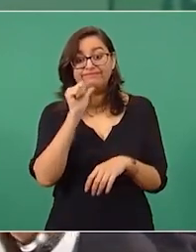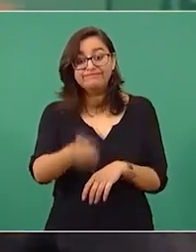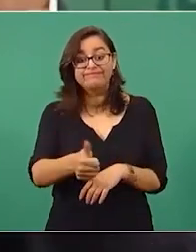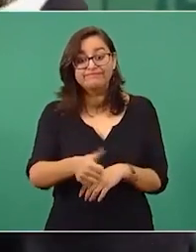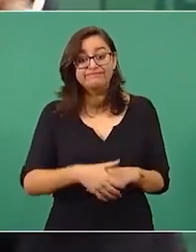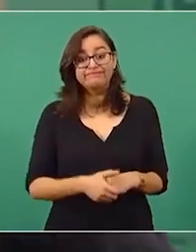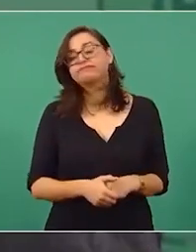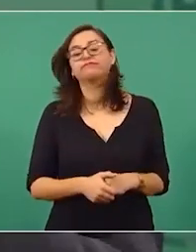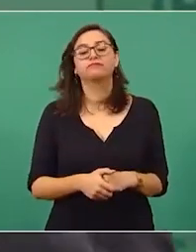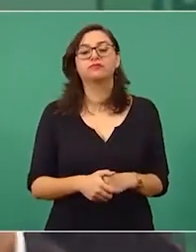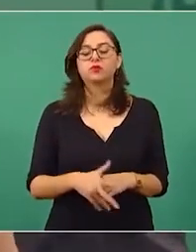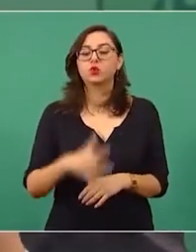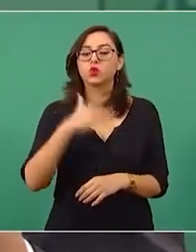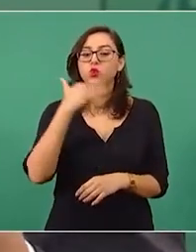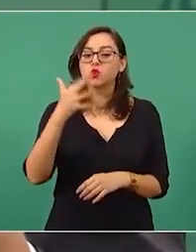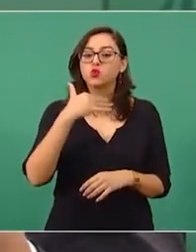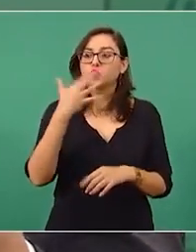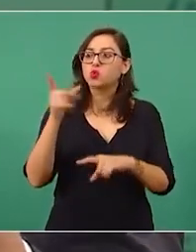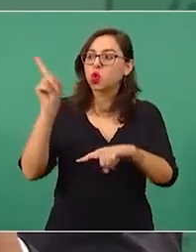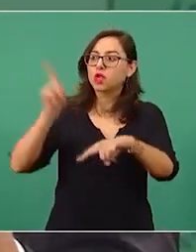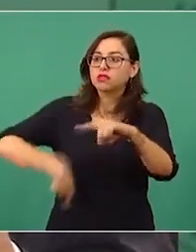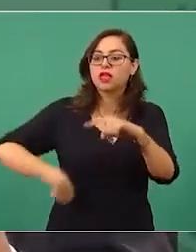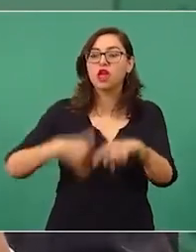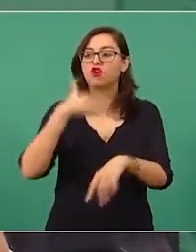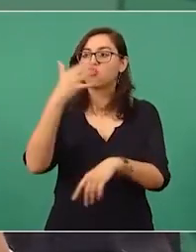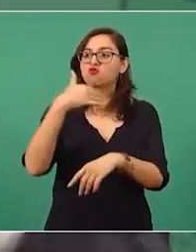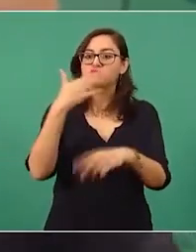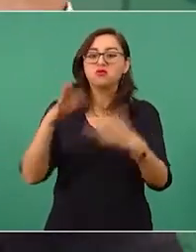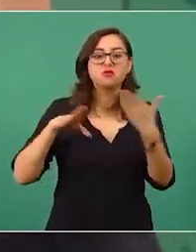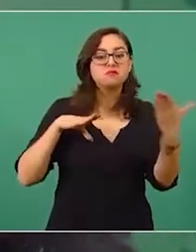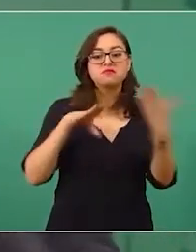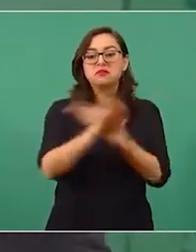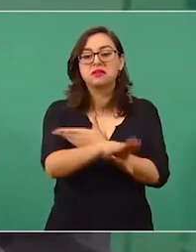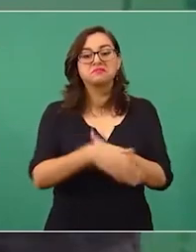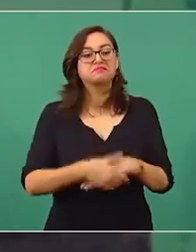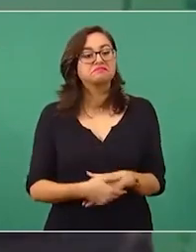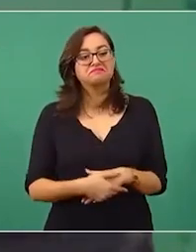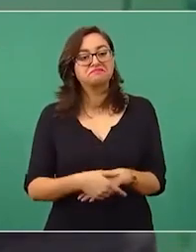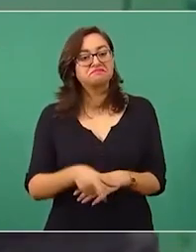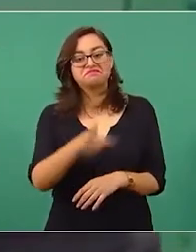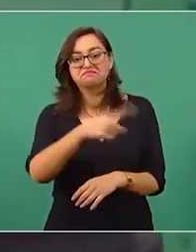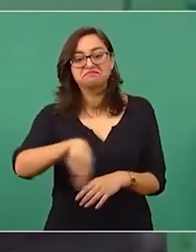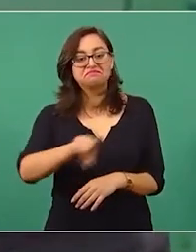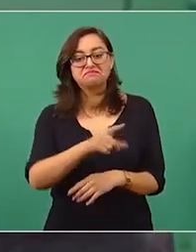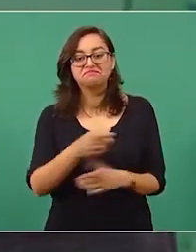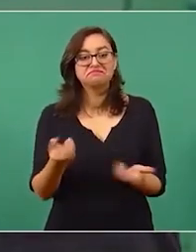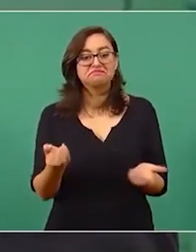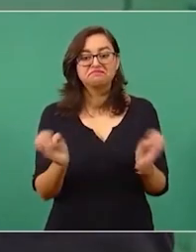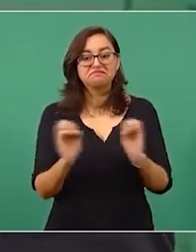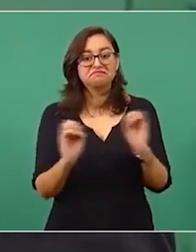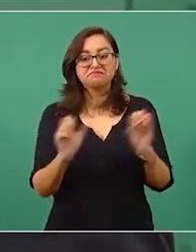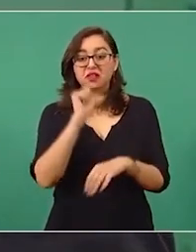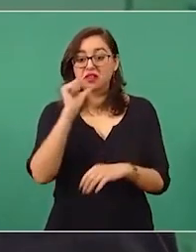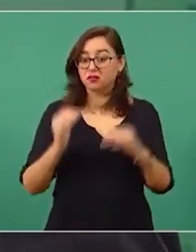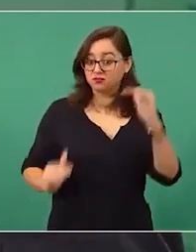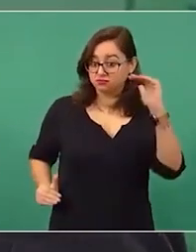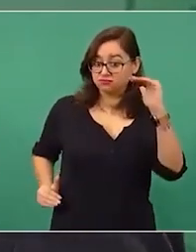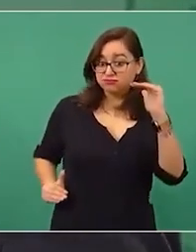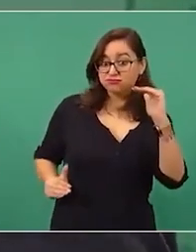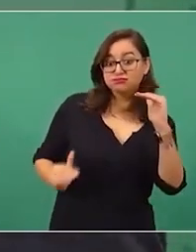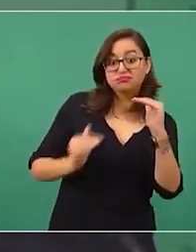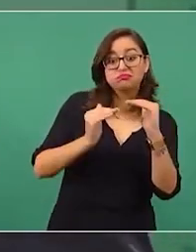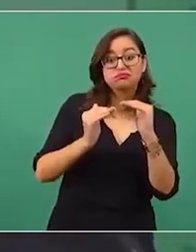para combatir la corrupción y para enfrentar las desigualdades les puse de ejemplo